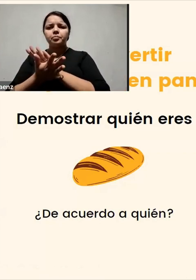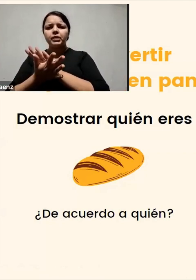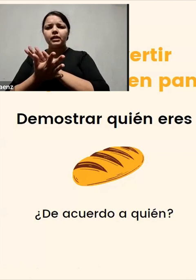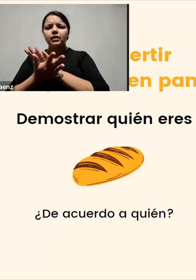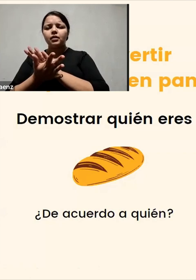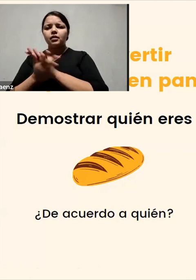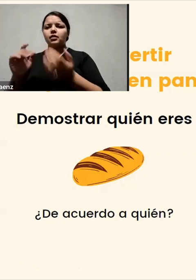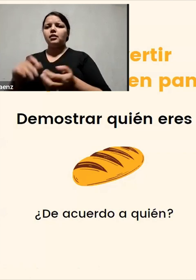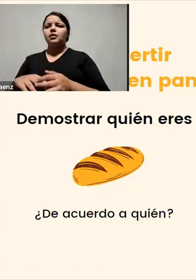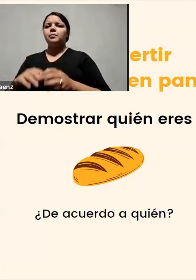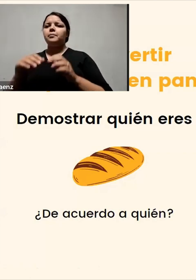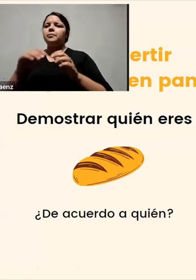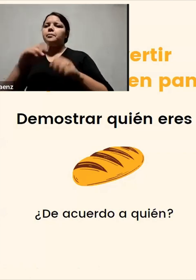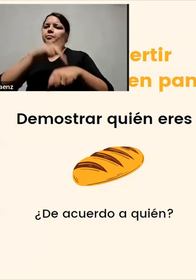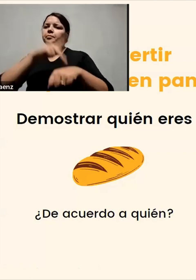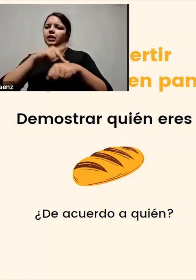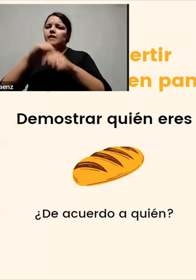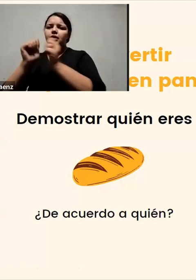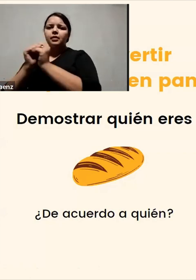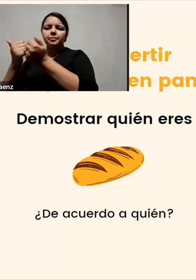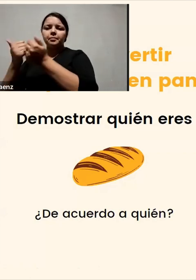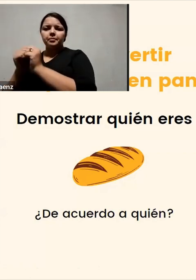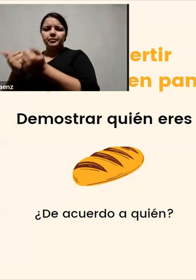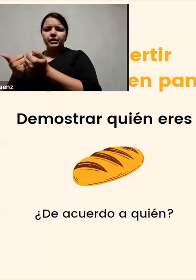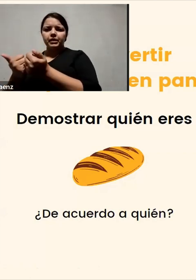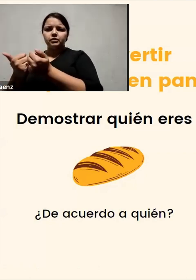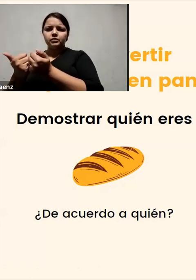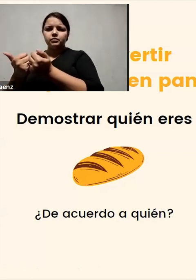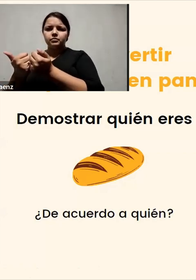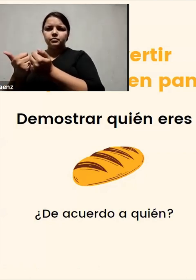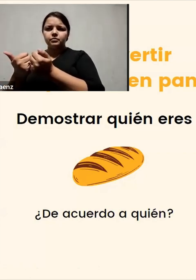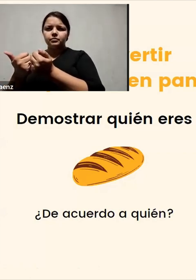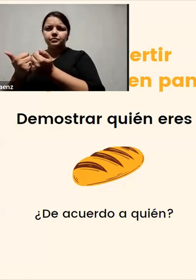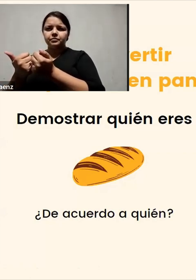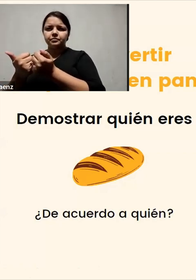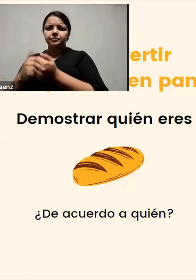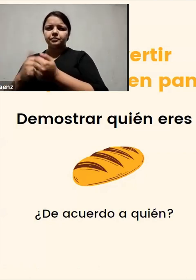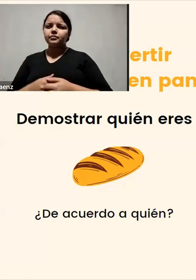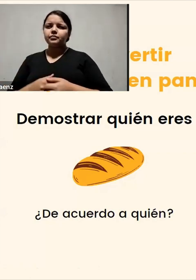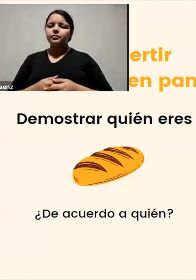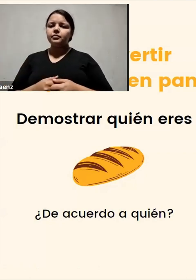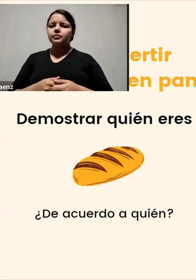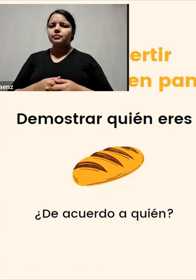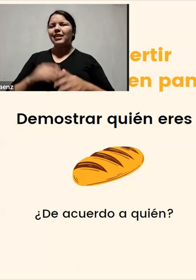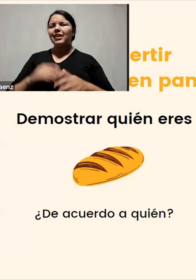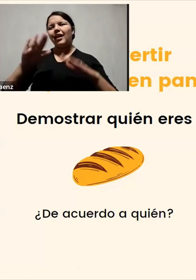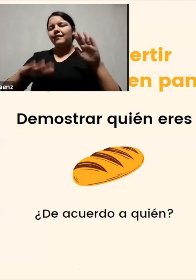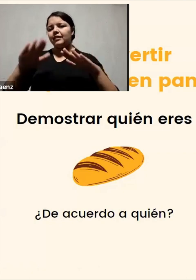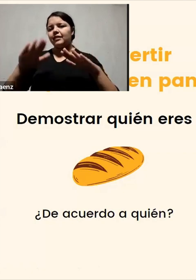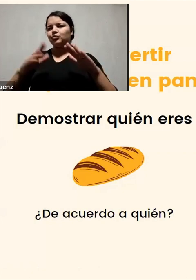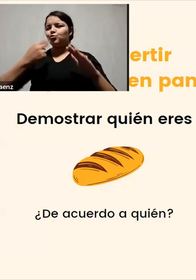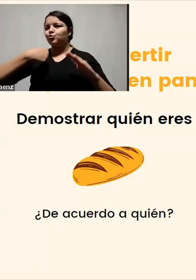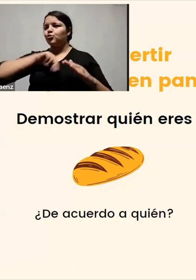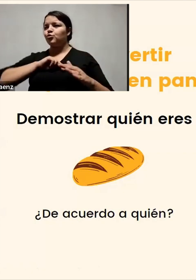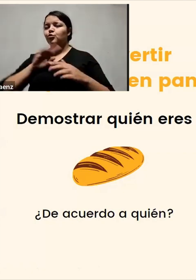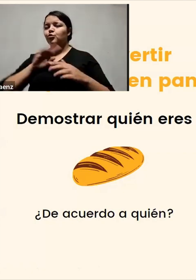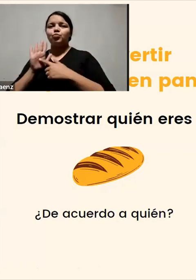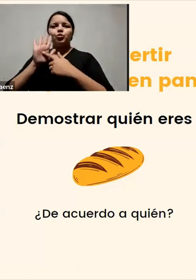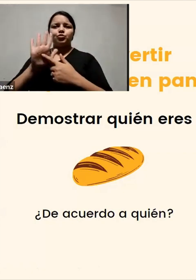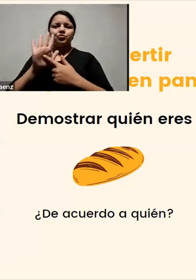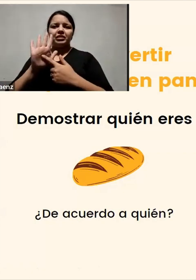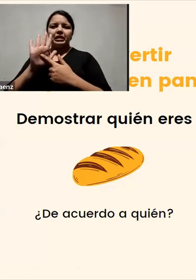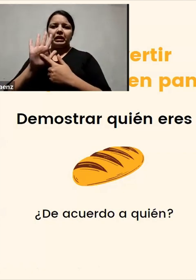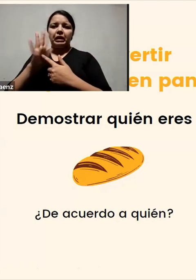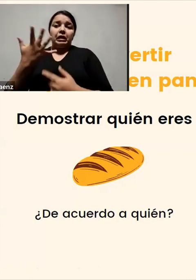Es decir, demuéstrame quién eres. ¿Cuántas veces no buscamos demostrar quiénes somos? El problema